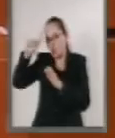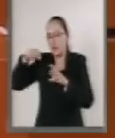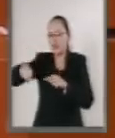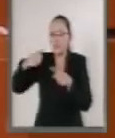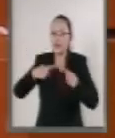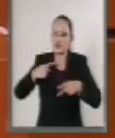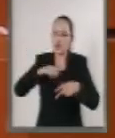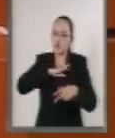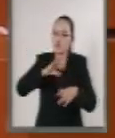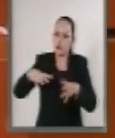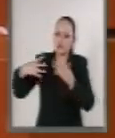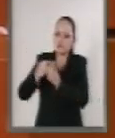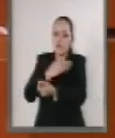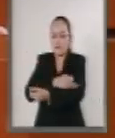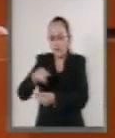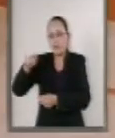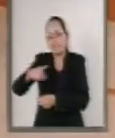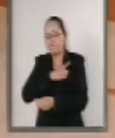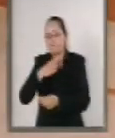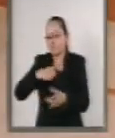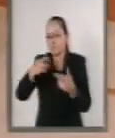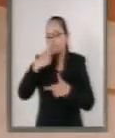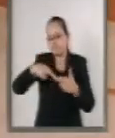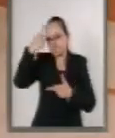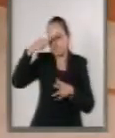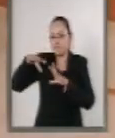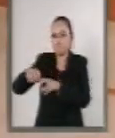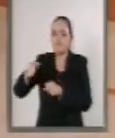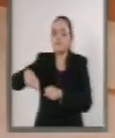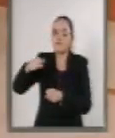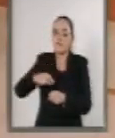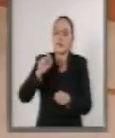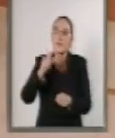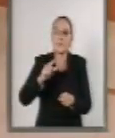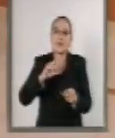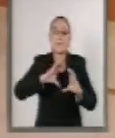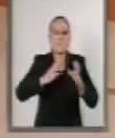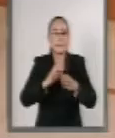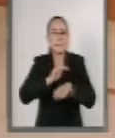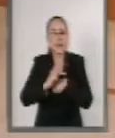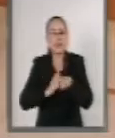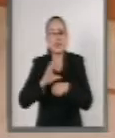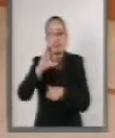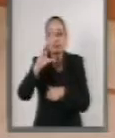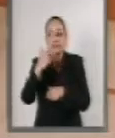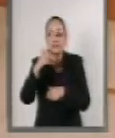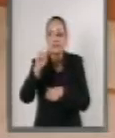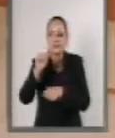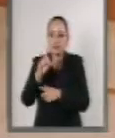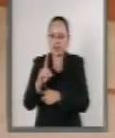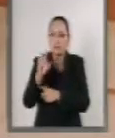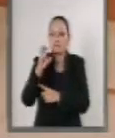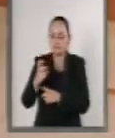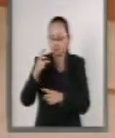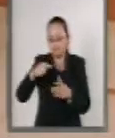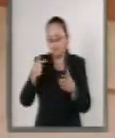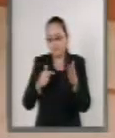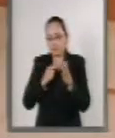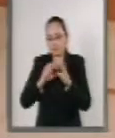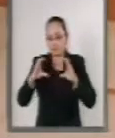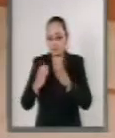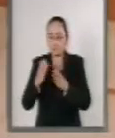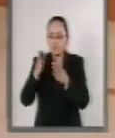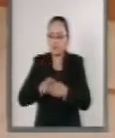Y, por supuesto, también está la República de Chad, un país también con una agenda muy importante en la lucha contra el combate